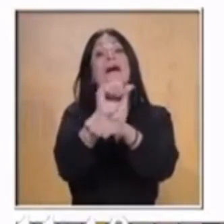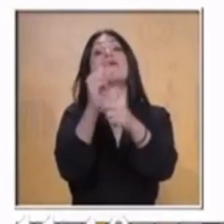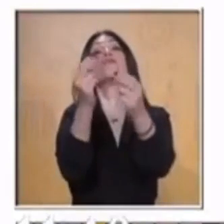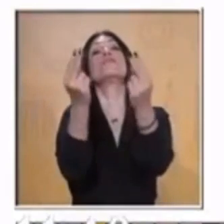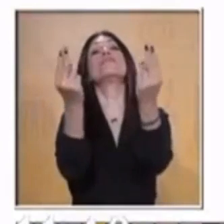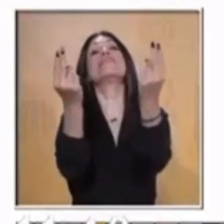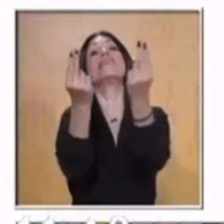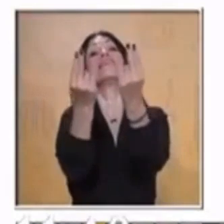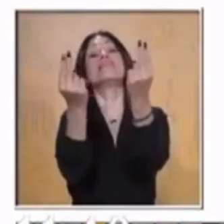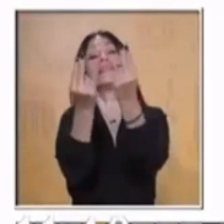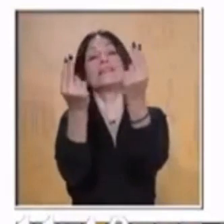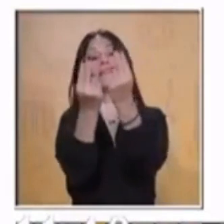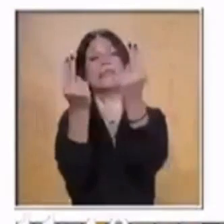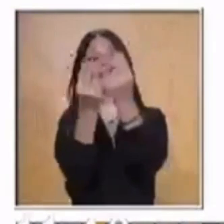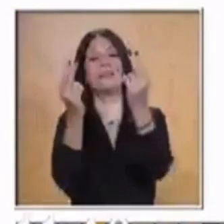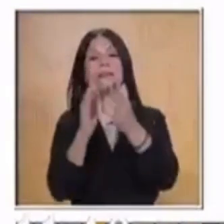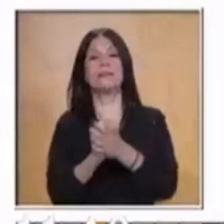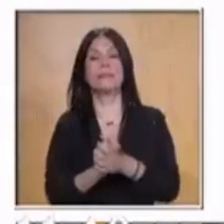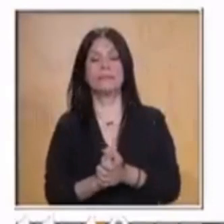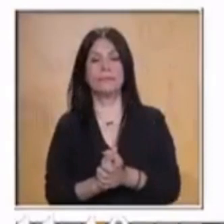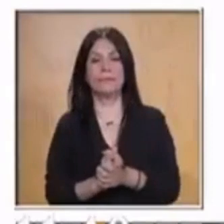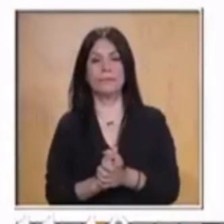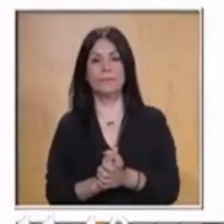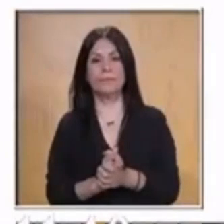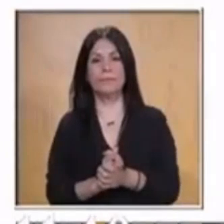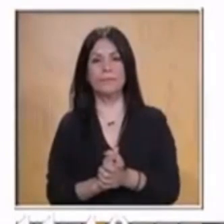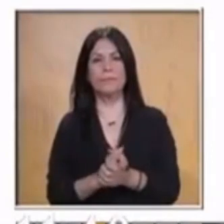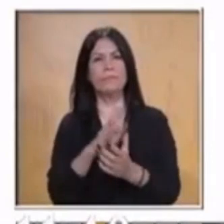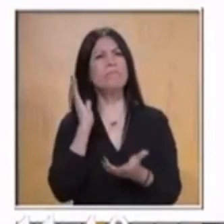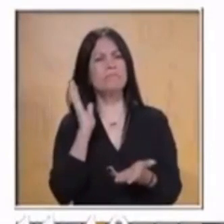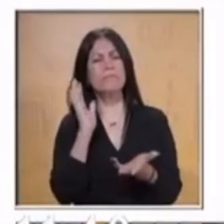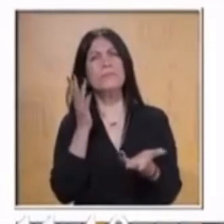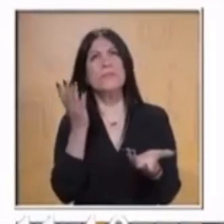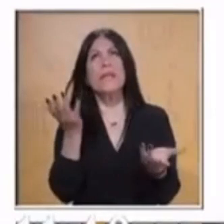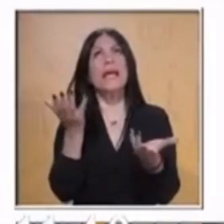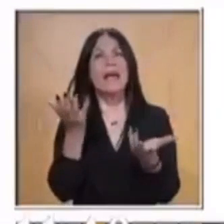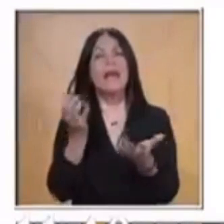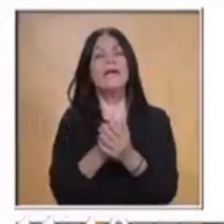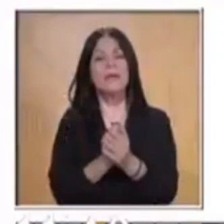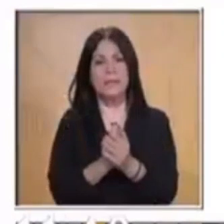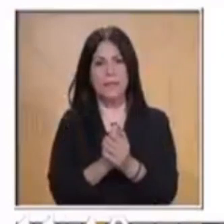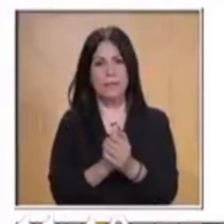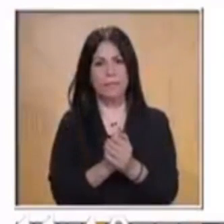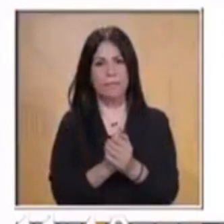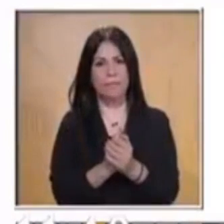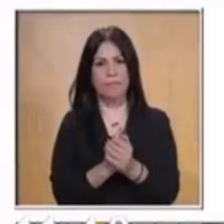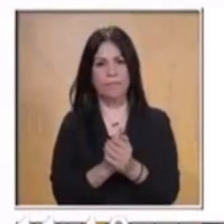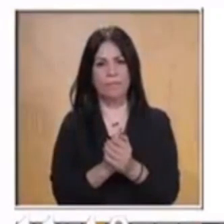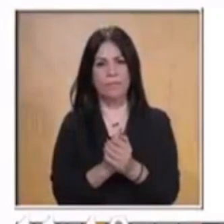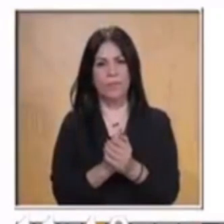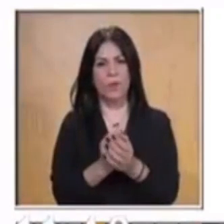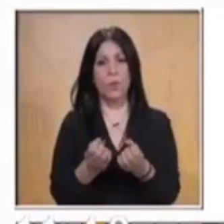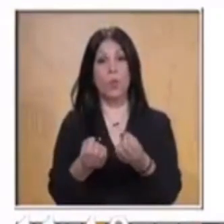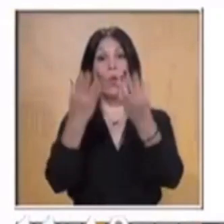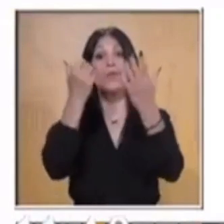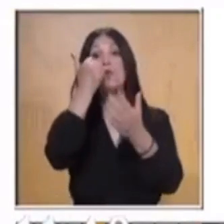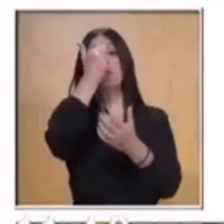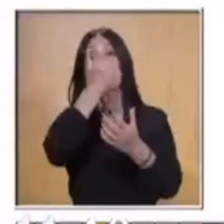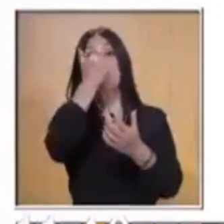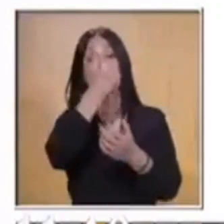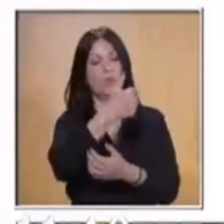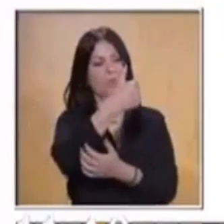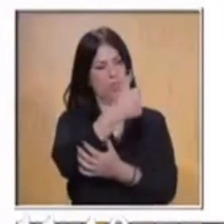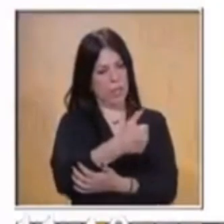Selecciona la información que necesitamos para resolver la situación. En este caso, ¿cuántos alumnos caben en un auto?